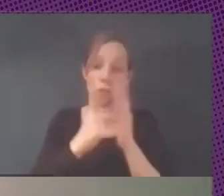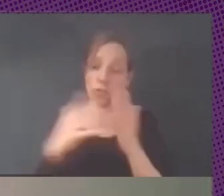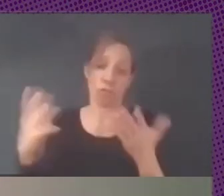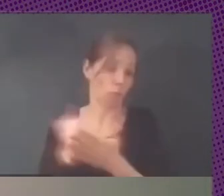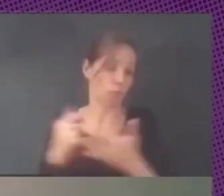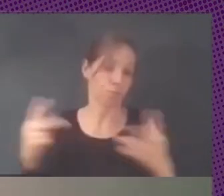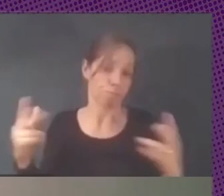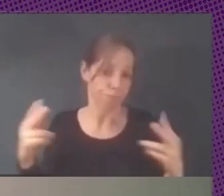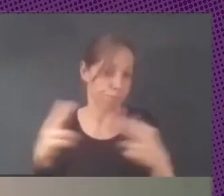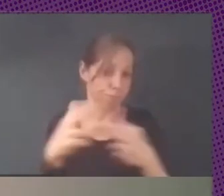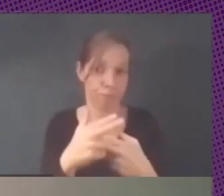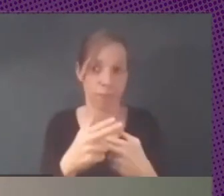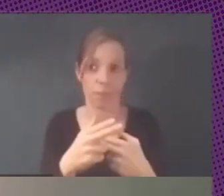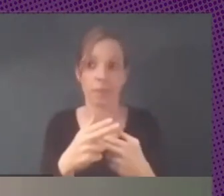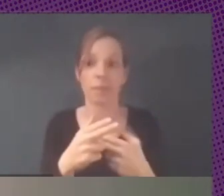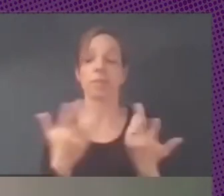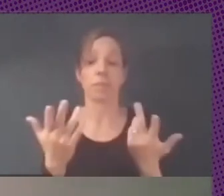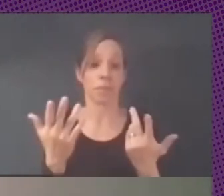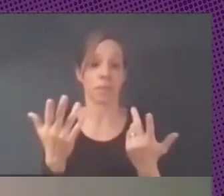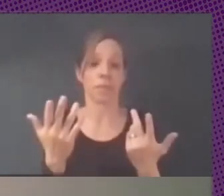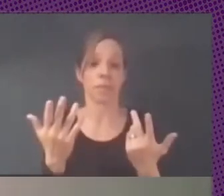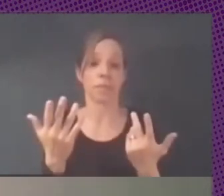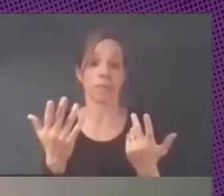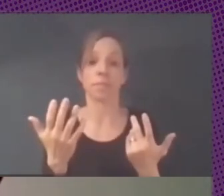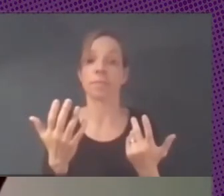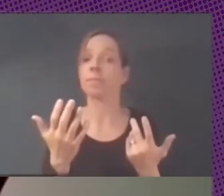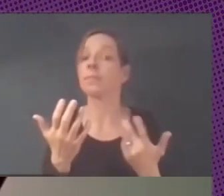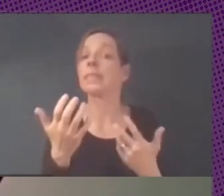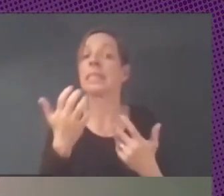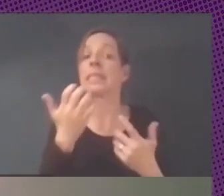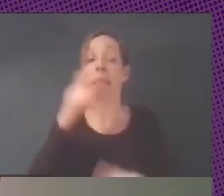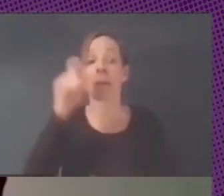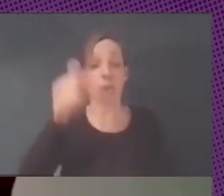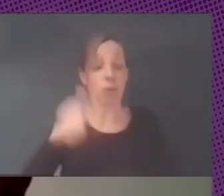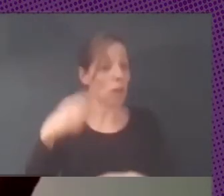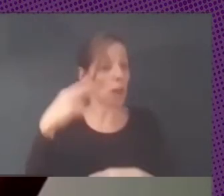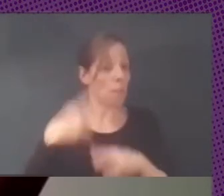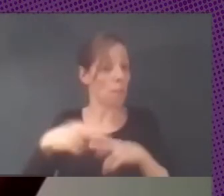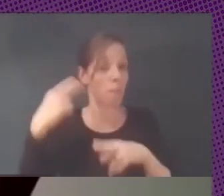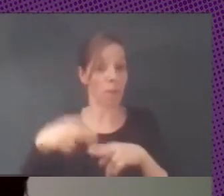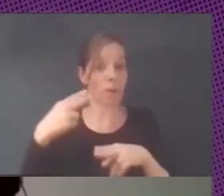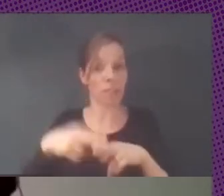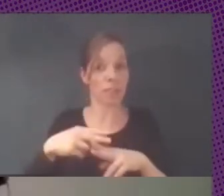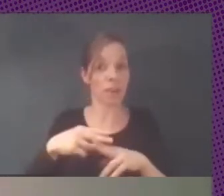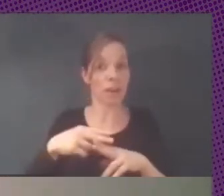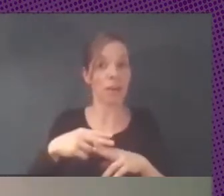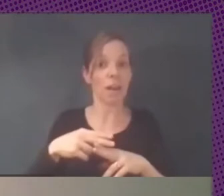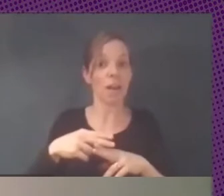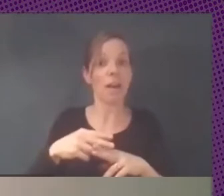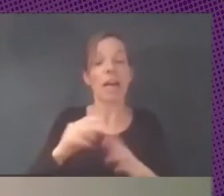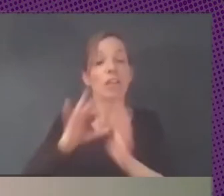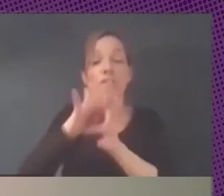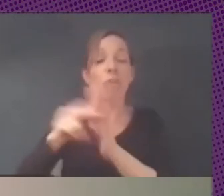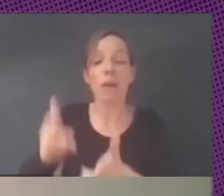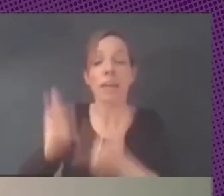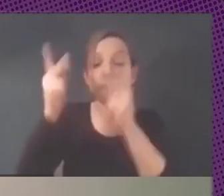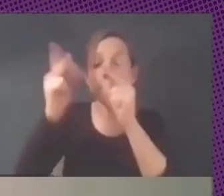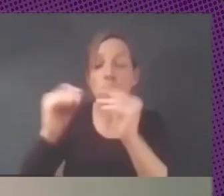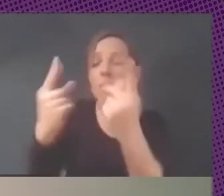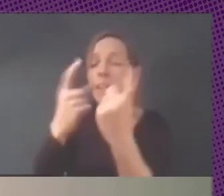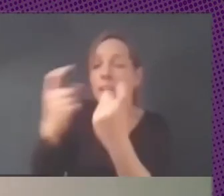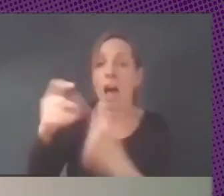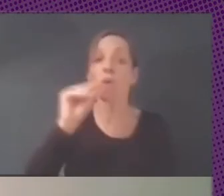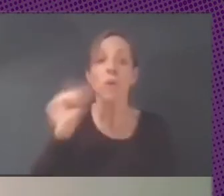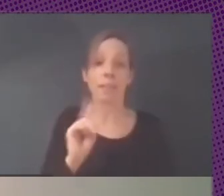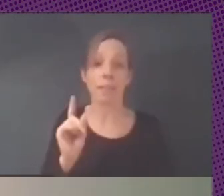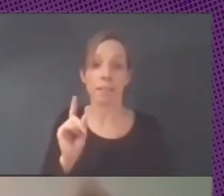decía Ismael hoy más temprano si los políticos no entienden la necesidad del software libre sin duda van a dudar de cualquier formato porque